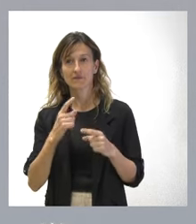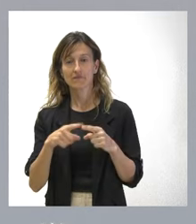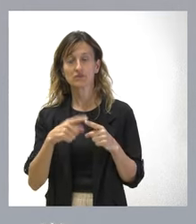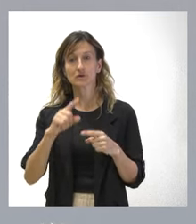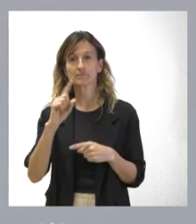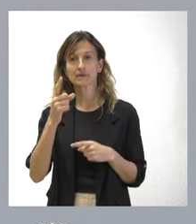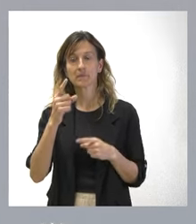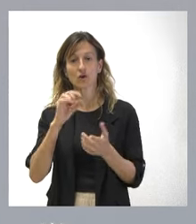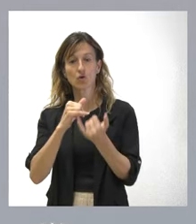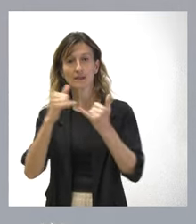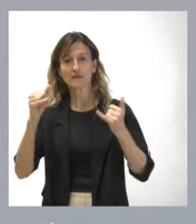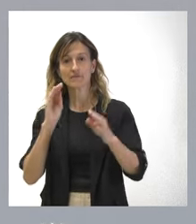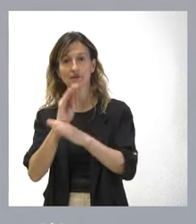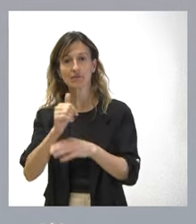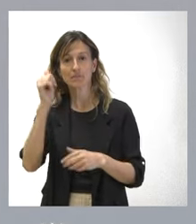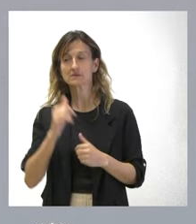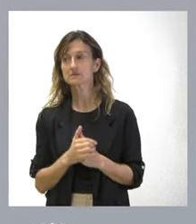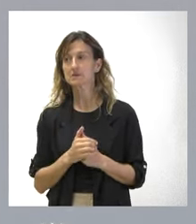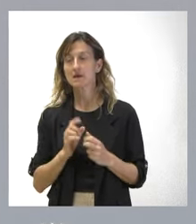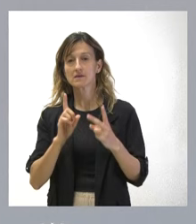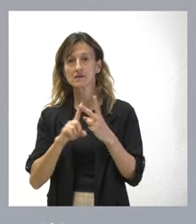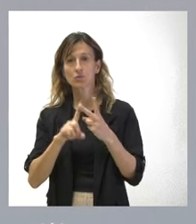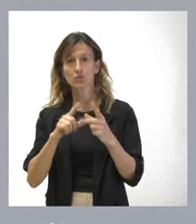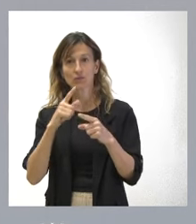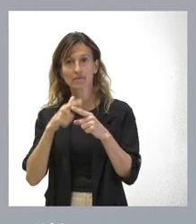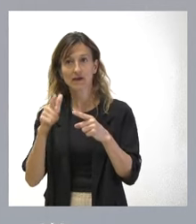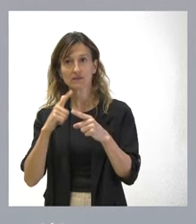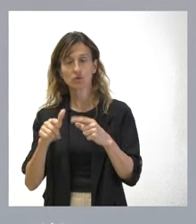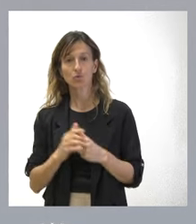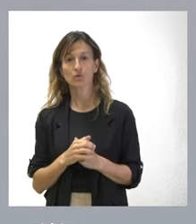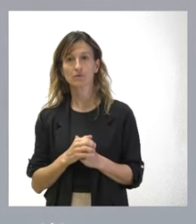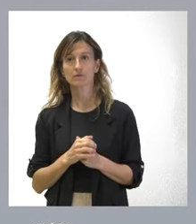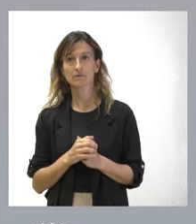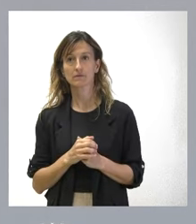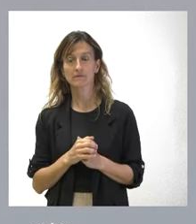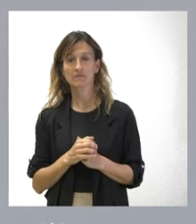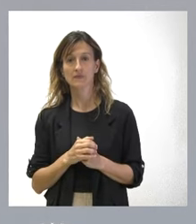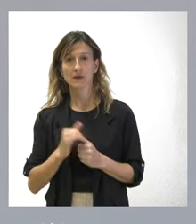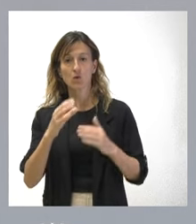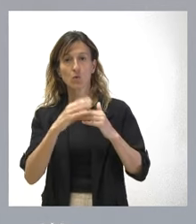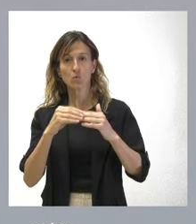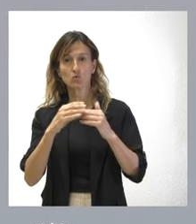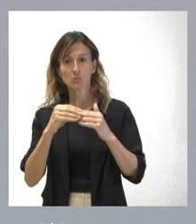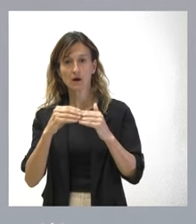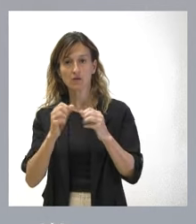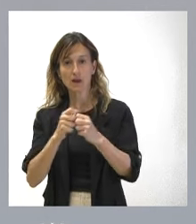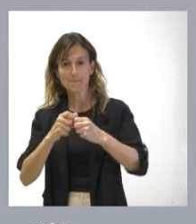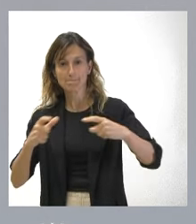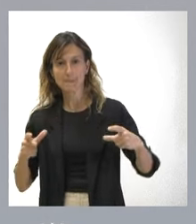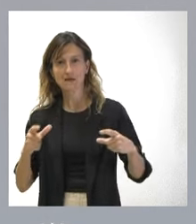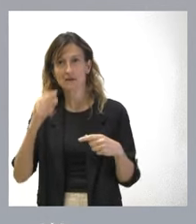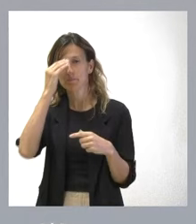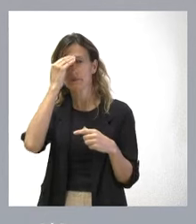más las líneas que estamos financiando. Y un segundo factor es que hay más usuarios de los que pensábamos inicialmente como